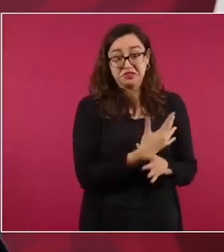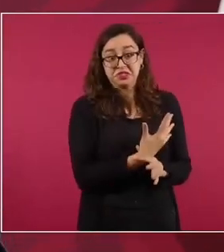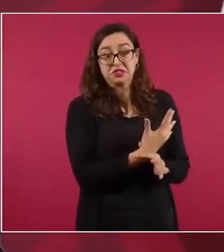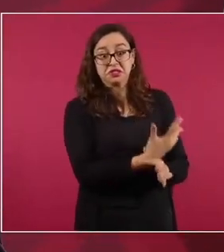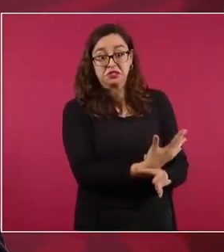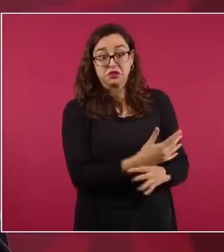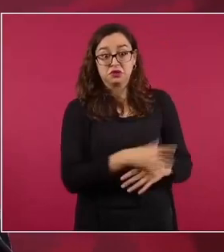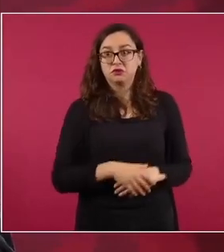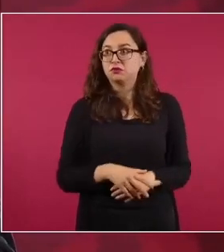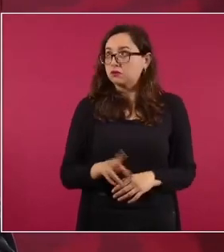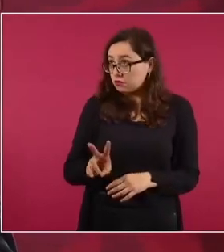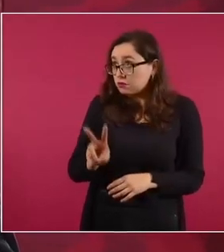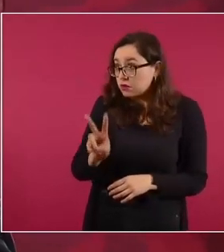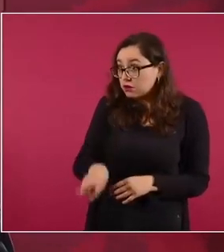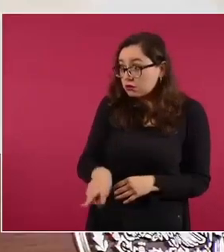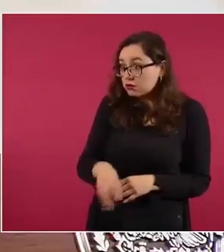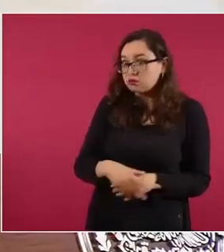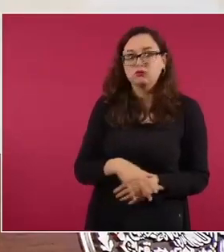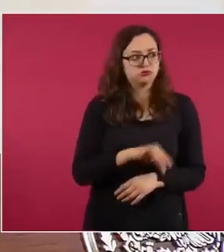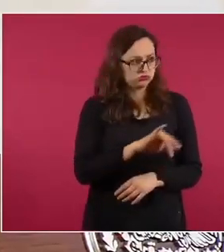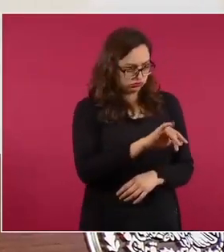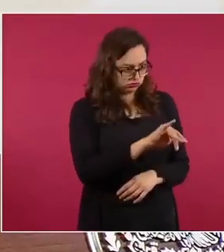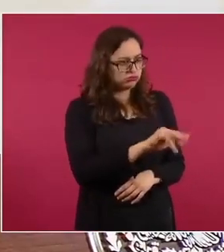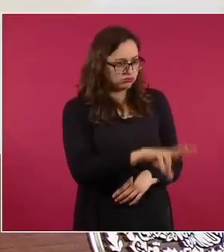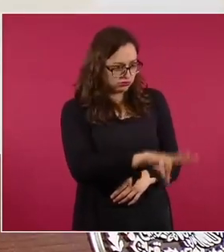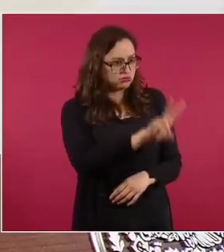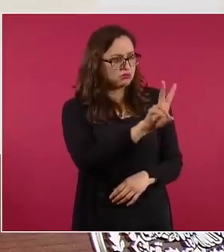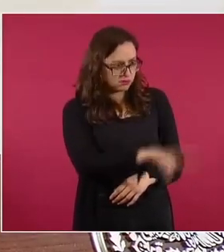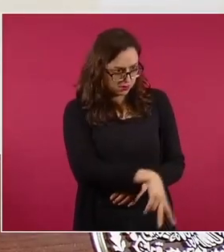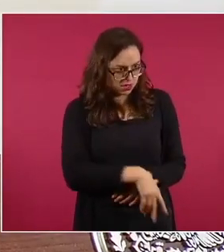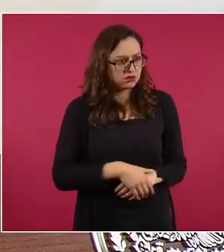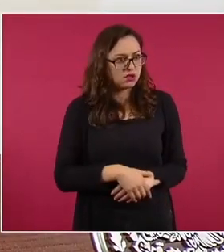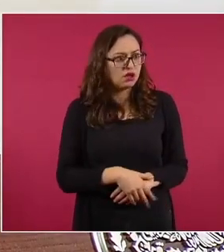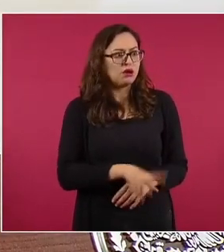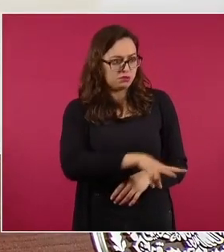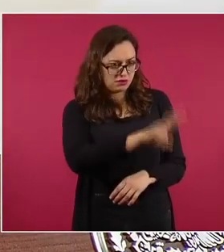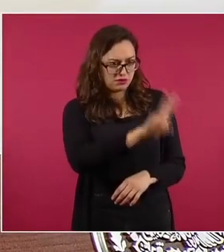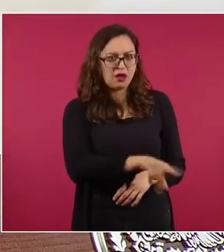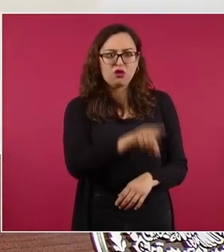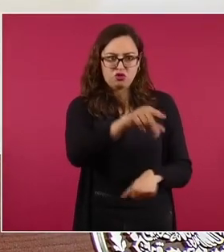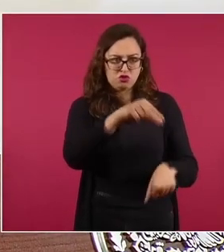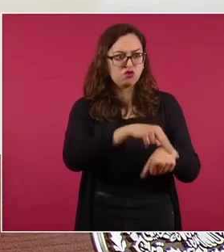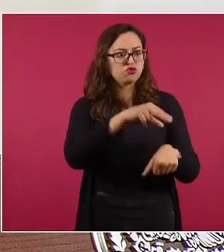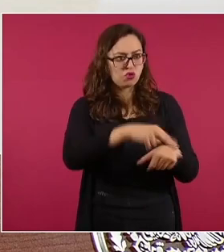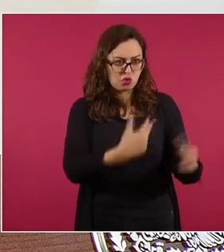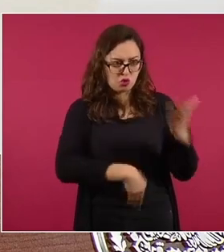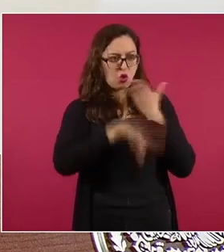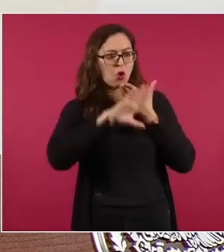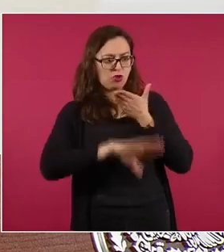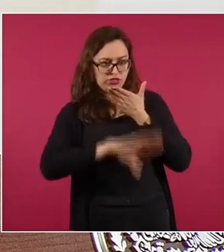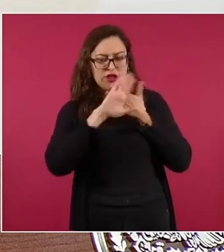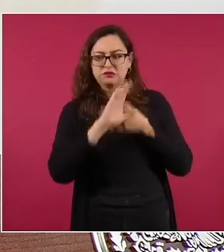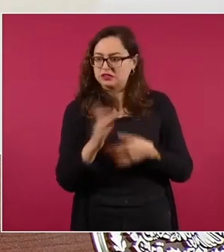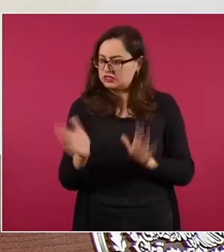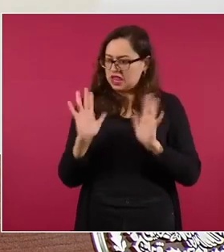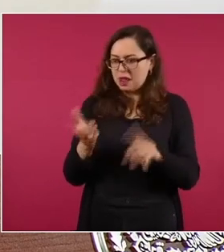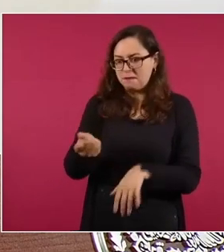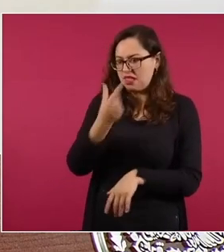¿De veras? Sí, así como lo estás escuchando. Y además